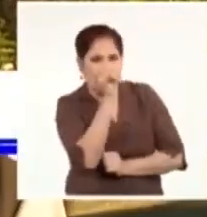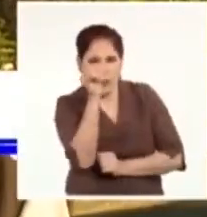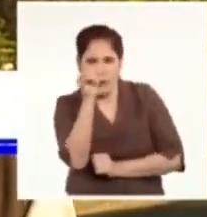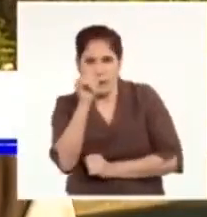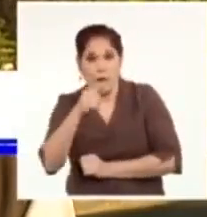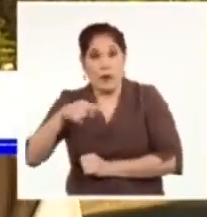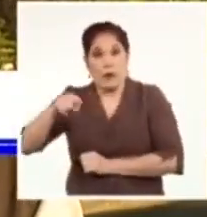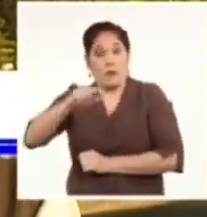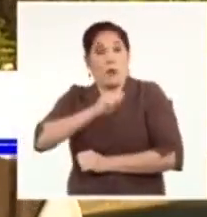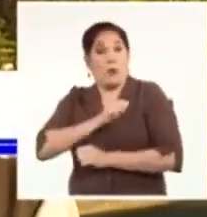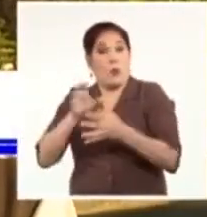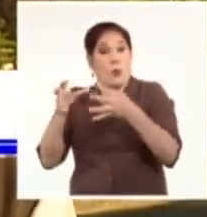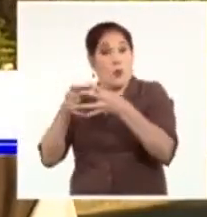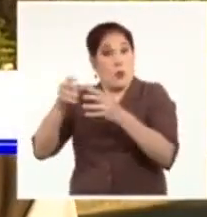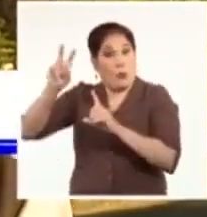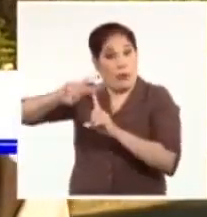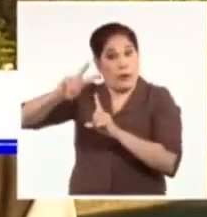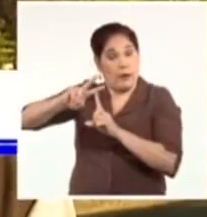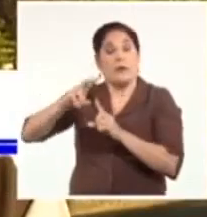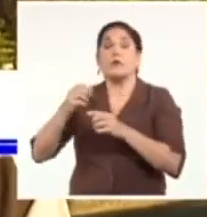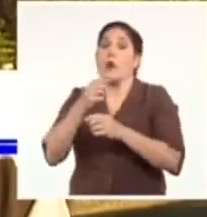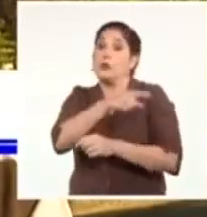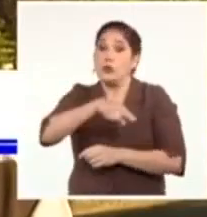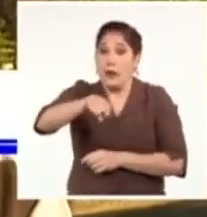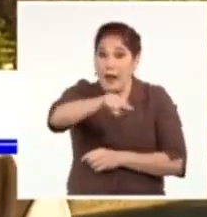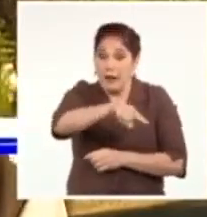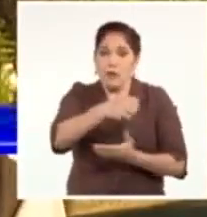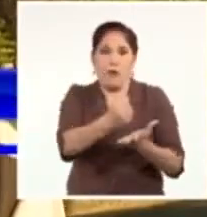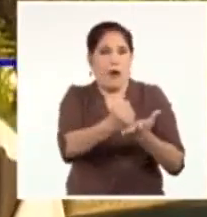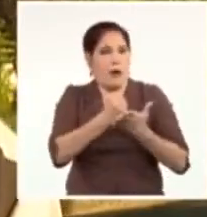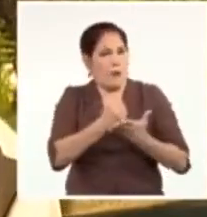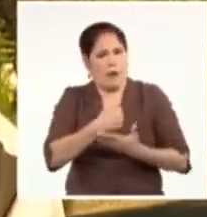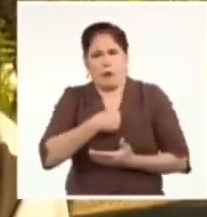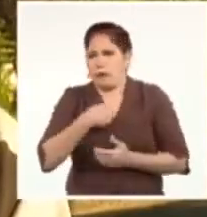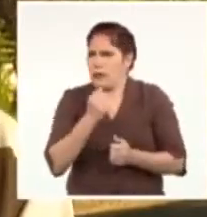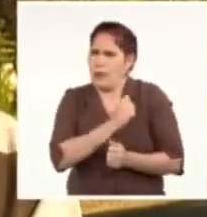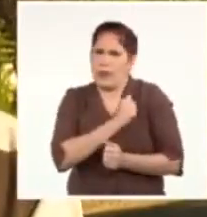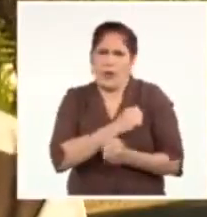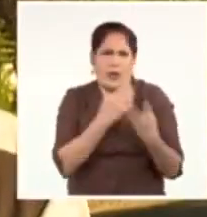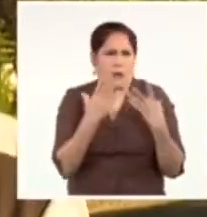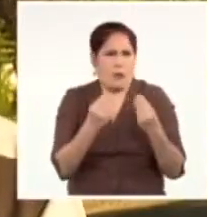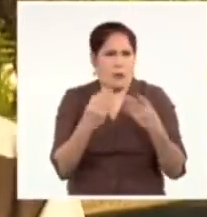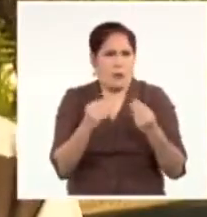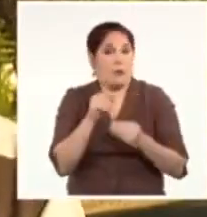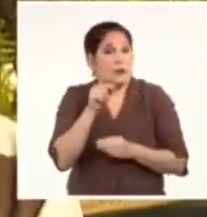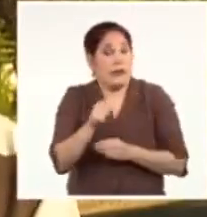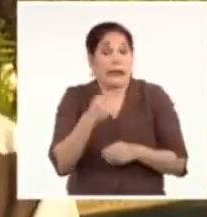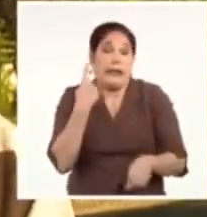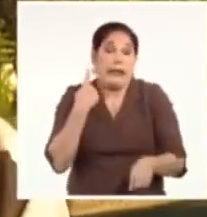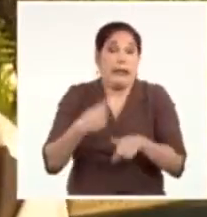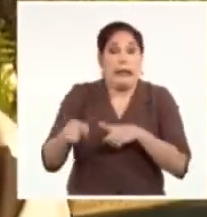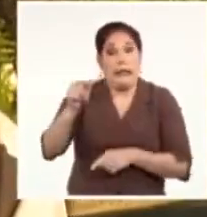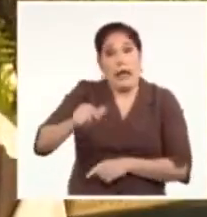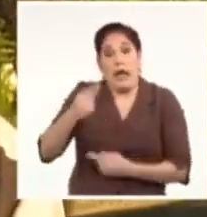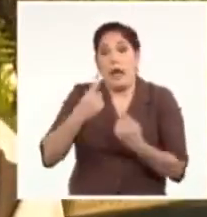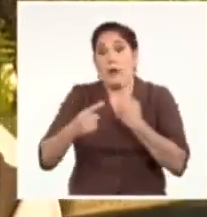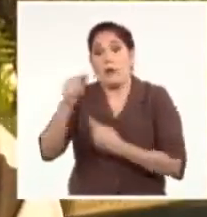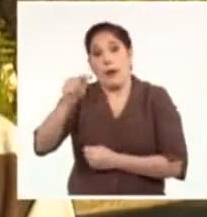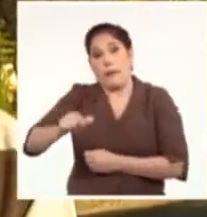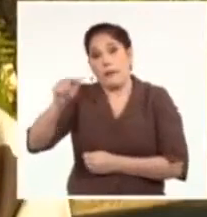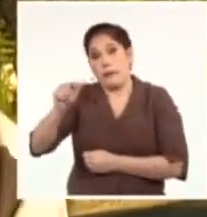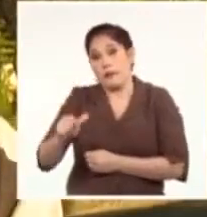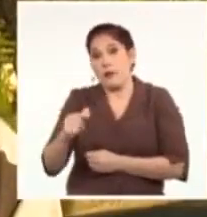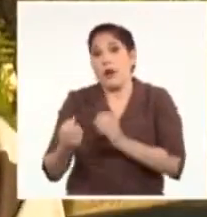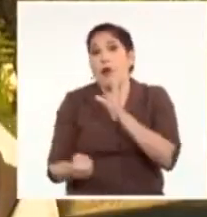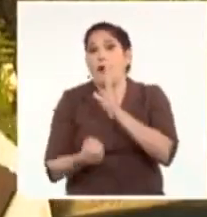eran muy queridos la Televisión Serrana, los trabajadores, incluso todavía se extraña a personas, a Daniel Díez